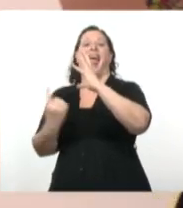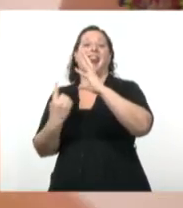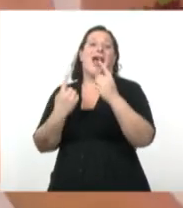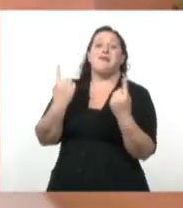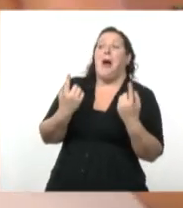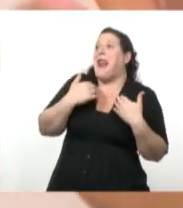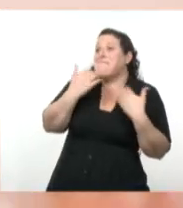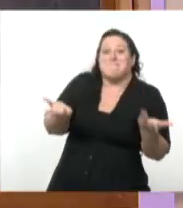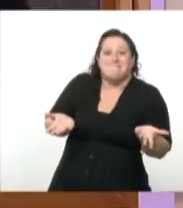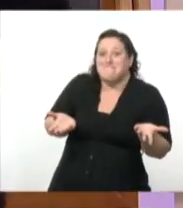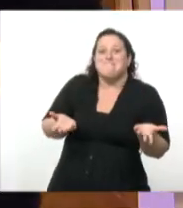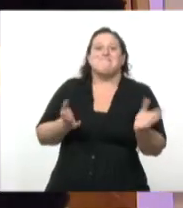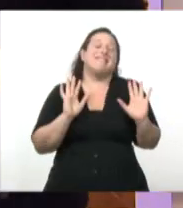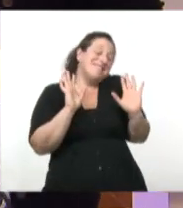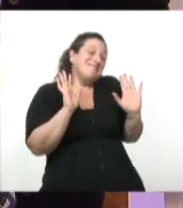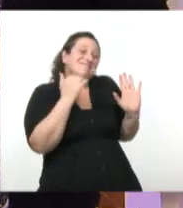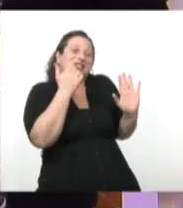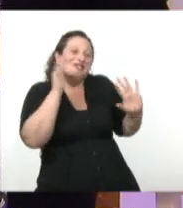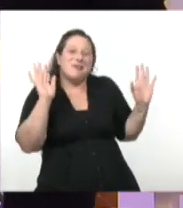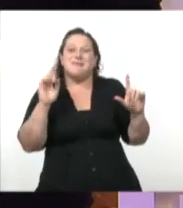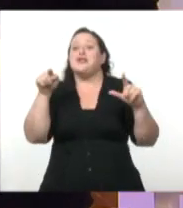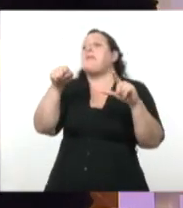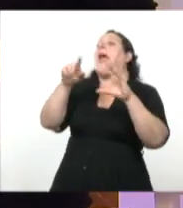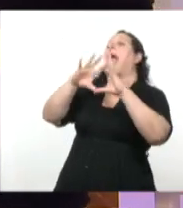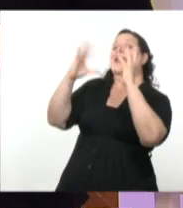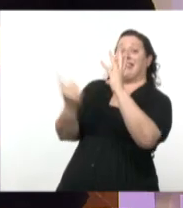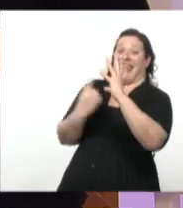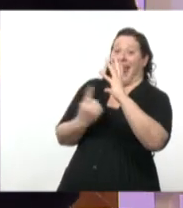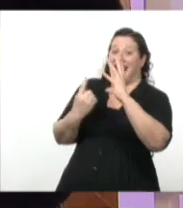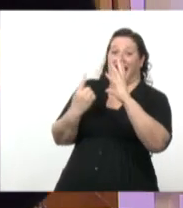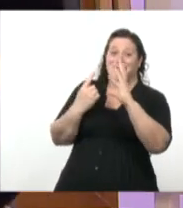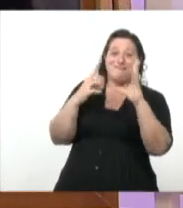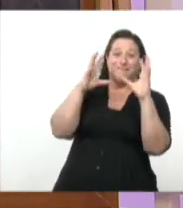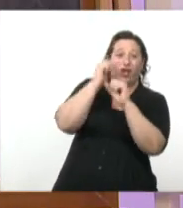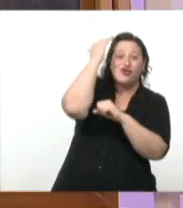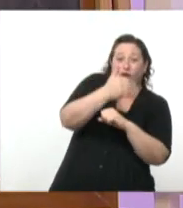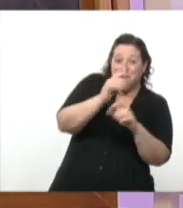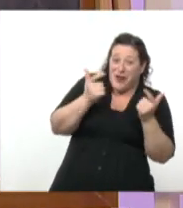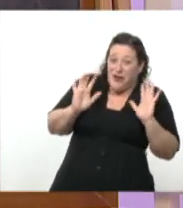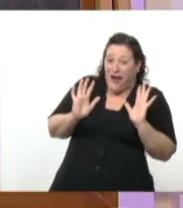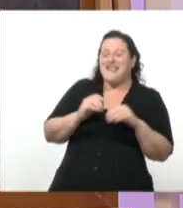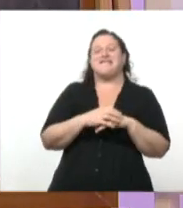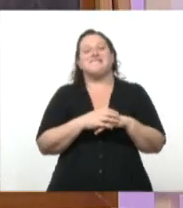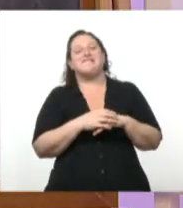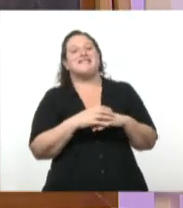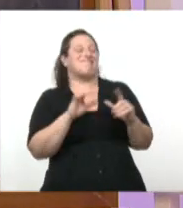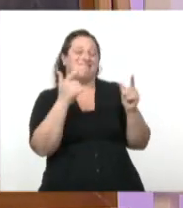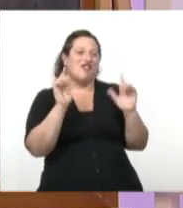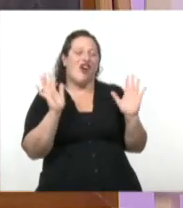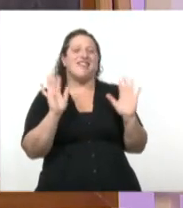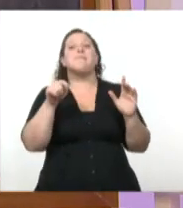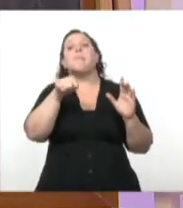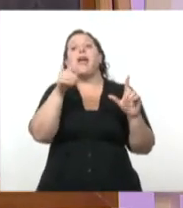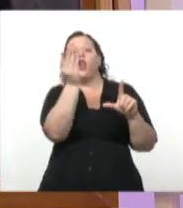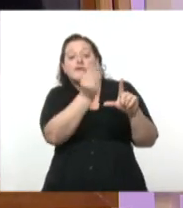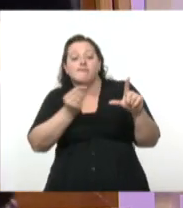Vaya a saber. Entonces, acá... Vaya a saber. La sombra del planeta Tierra no da, porque es fondo negro, claro. No, no. Pero entonces, ahora, ¿esta esfera de